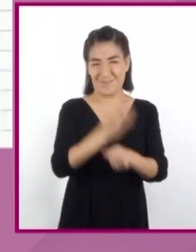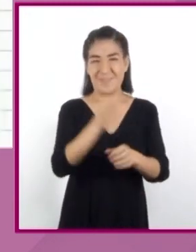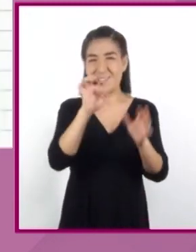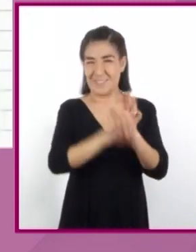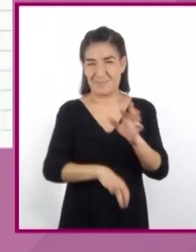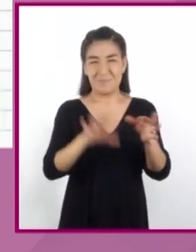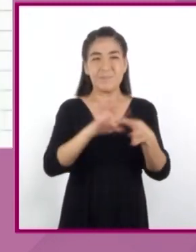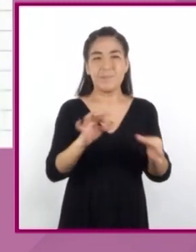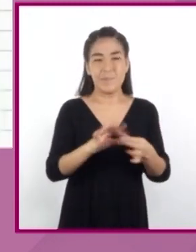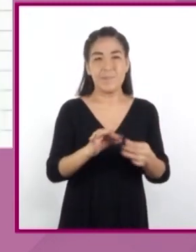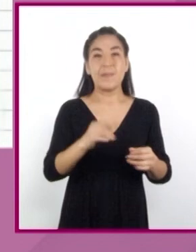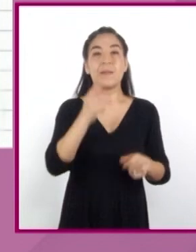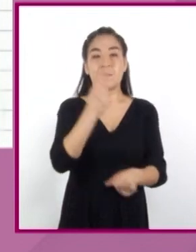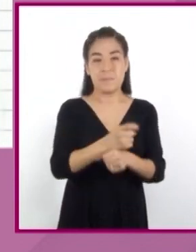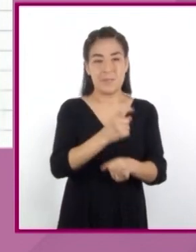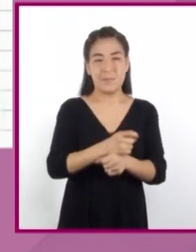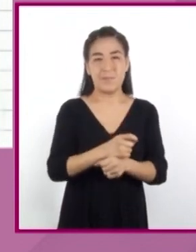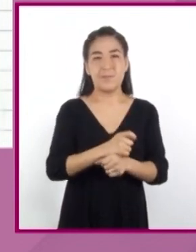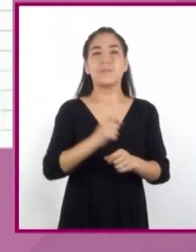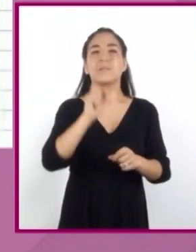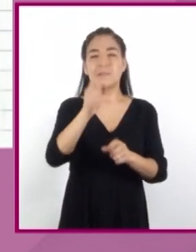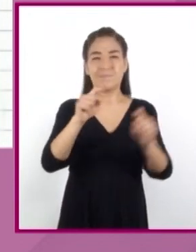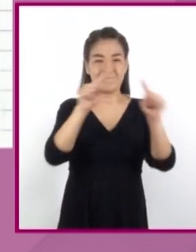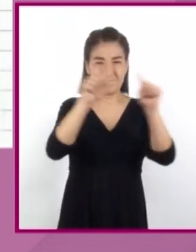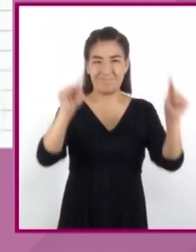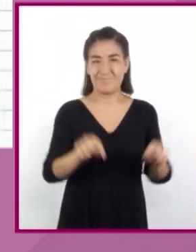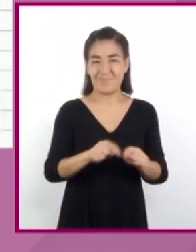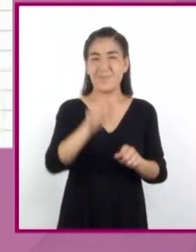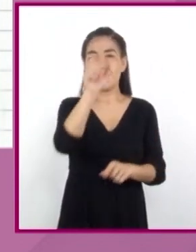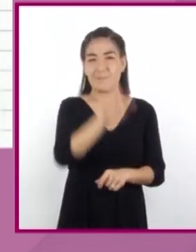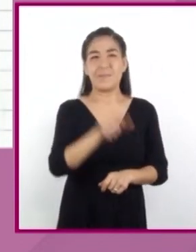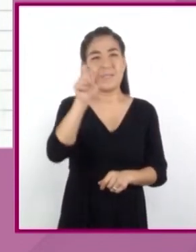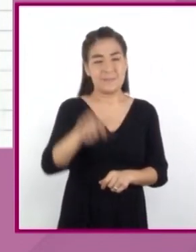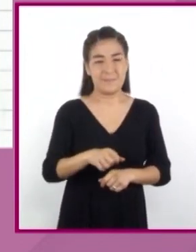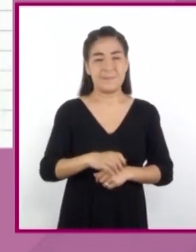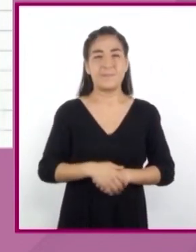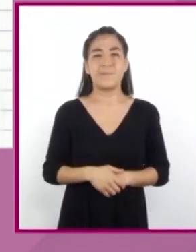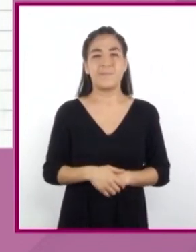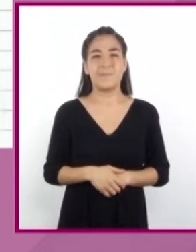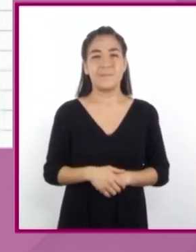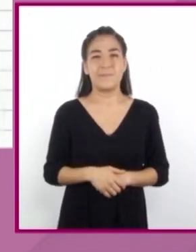iniciaremos construyendo una tabla de variación, como la siguiente.